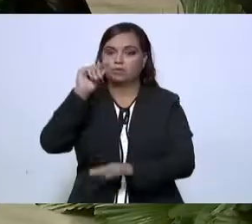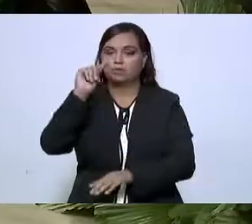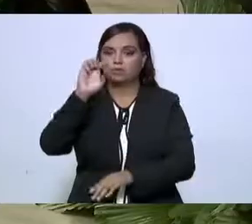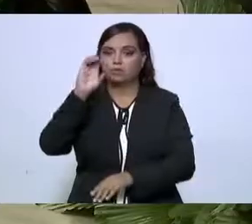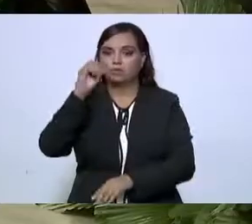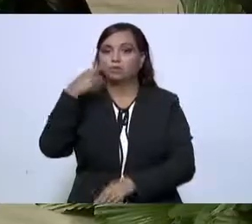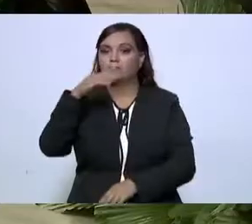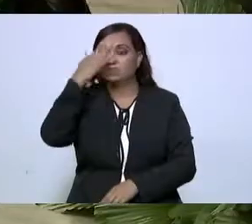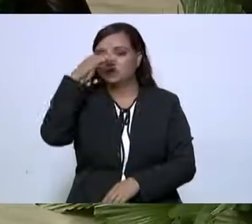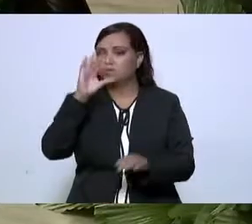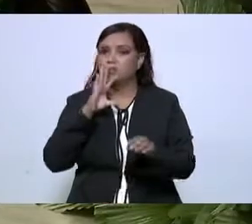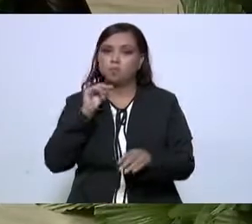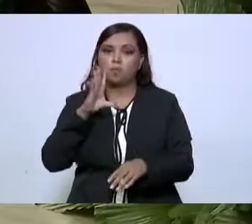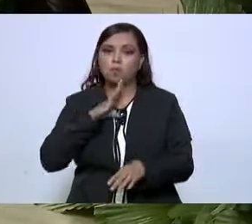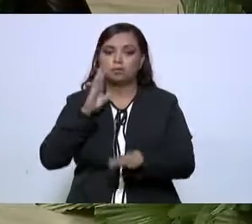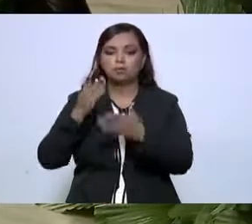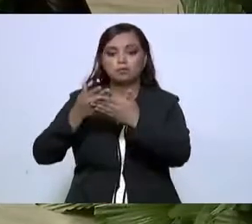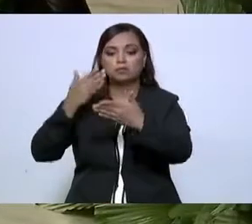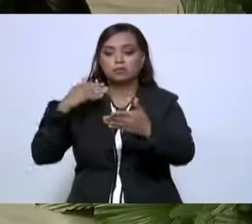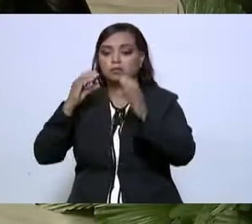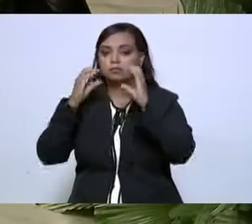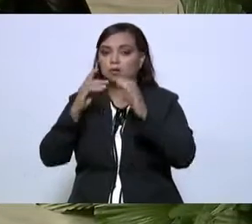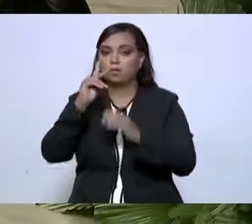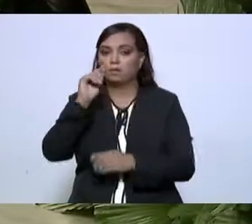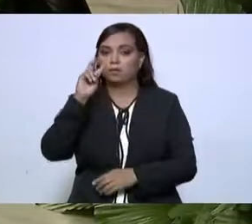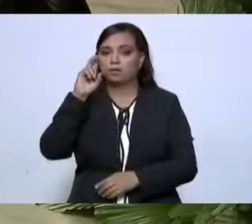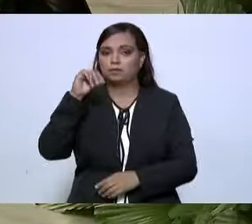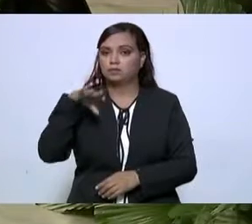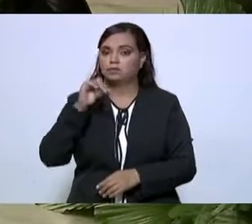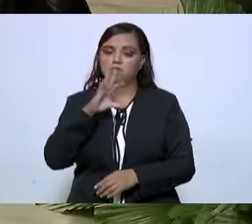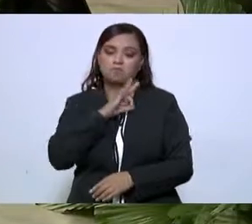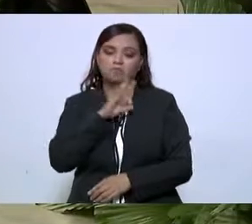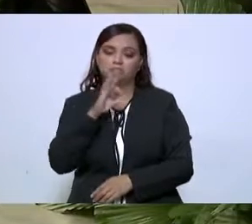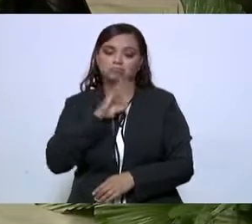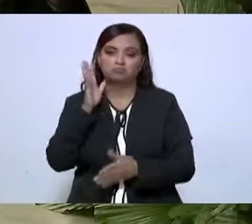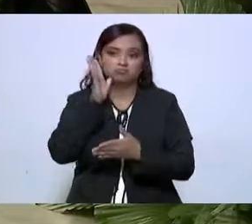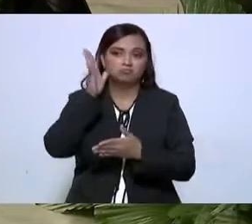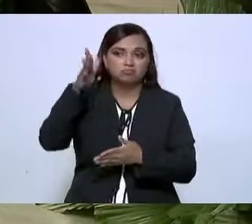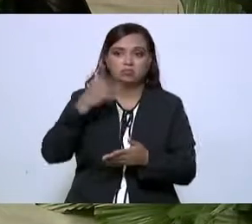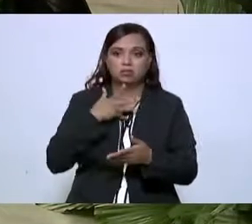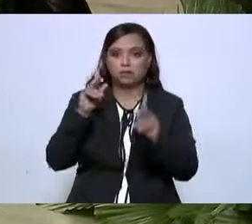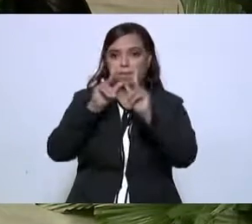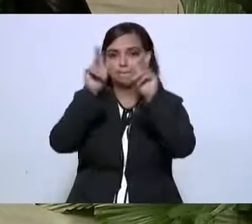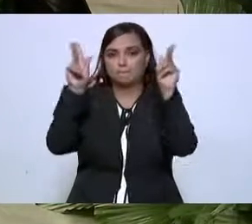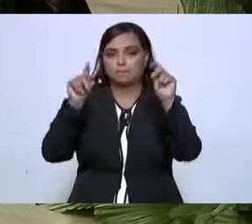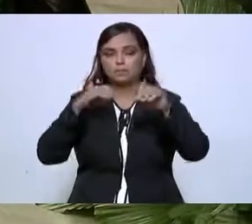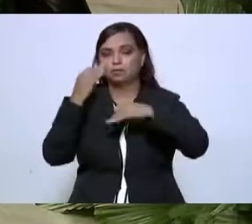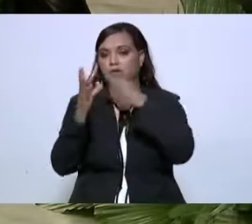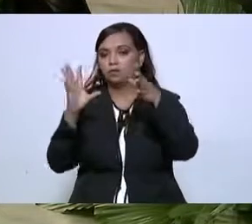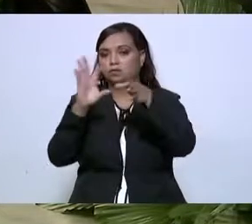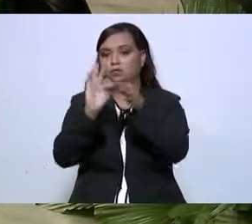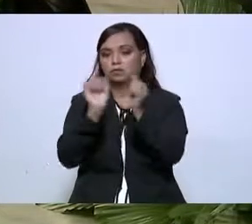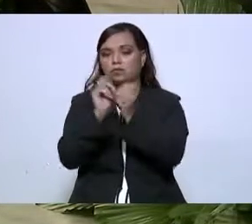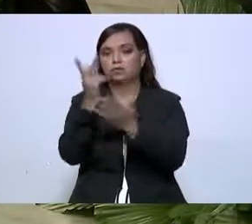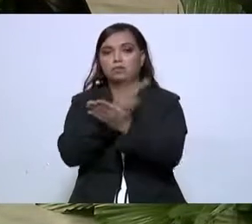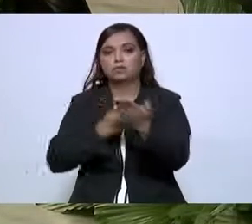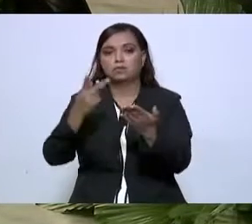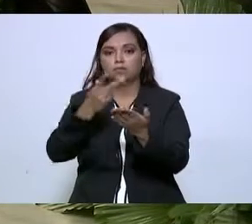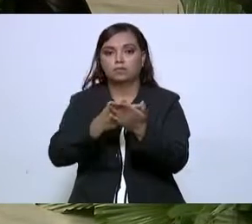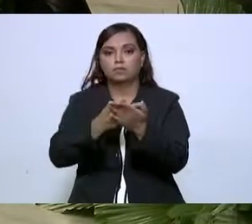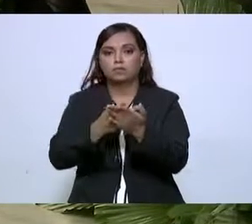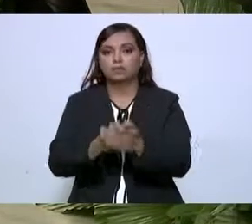sabemos que si no hay prevención no hay posibilidades de conseguir la paz y en eso estamos vinculados con todo el programa que hace el